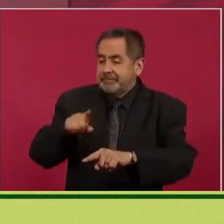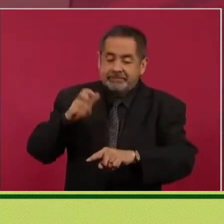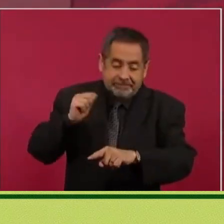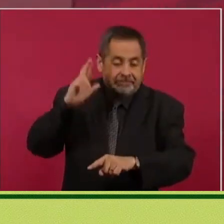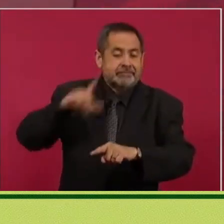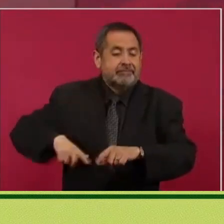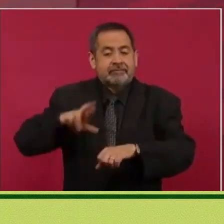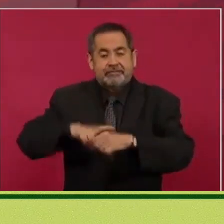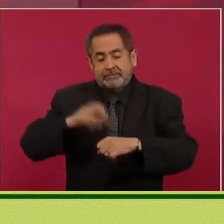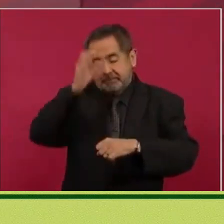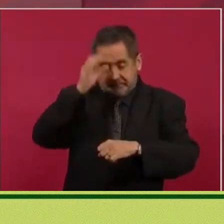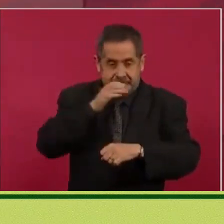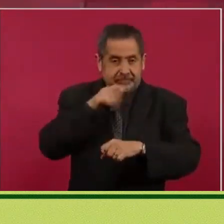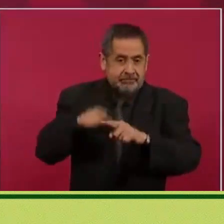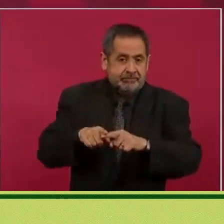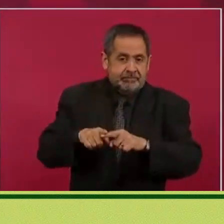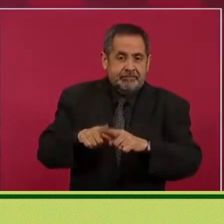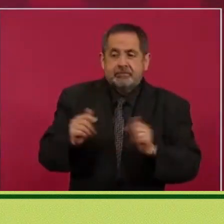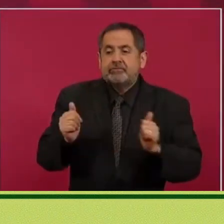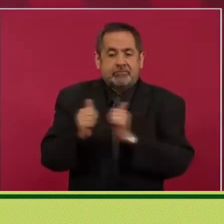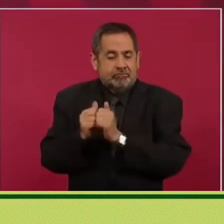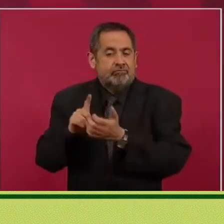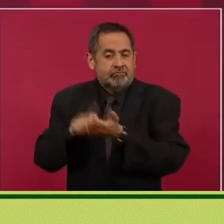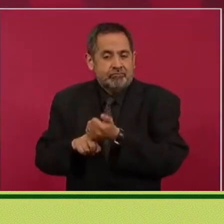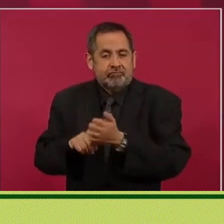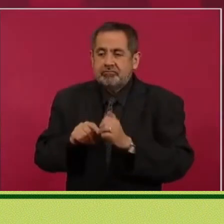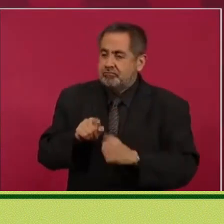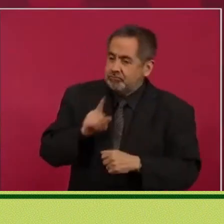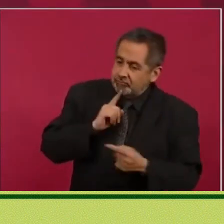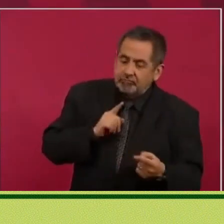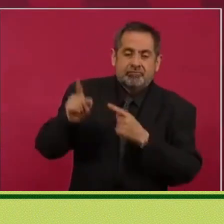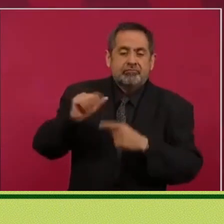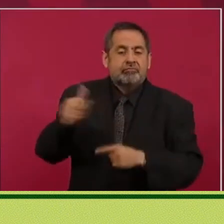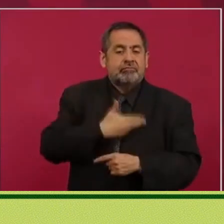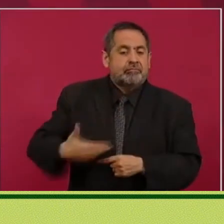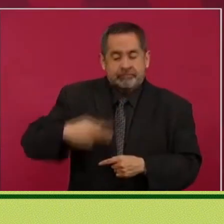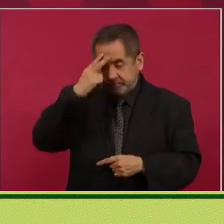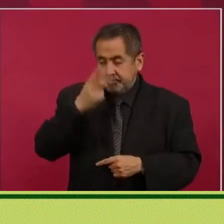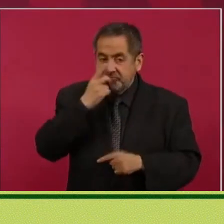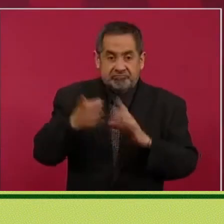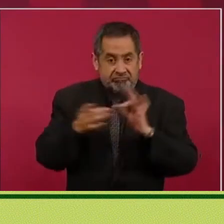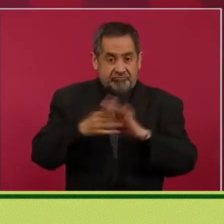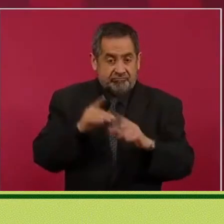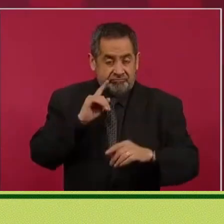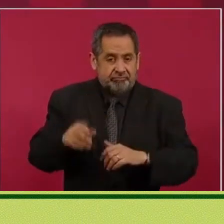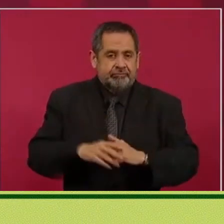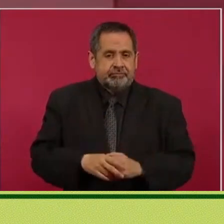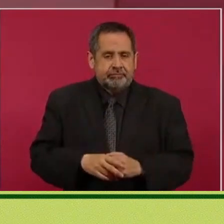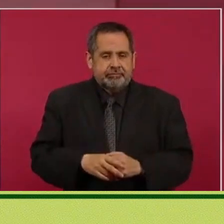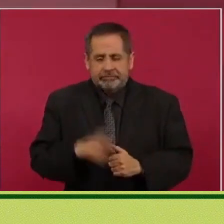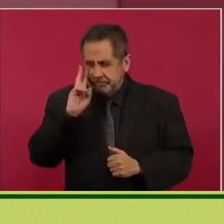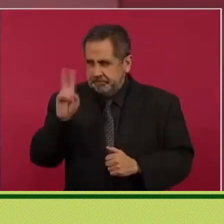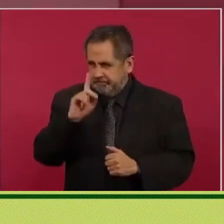de Coahuila al que era presidente de México. A ver si